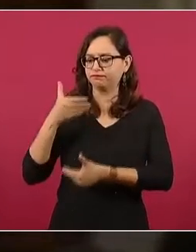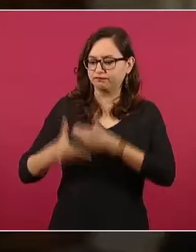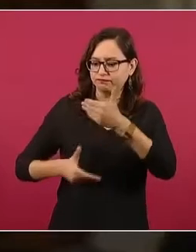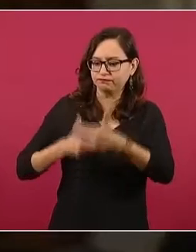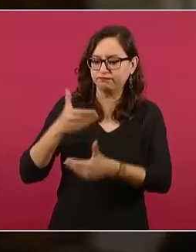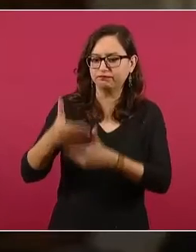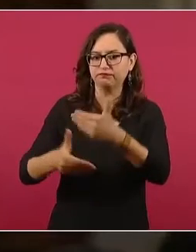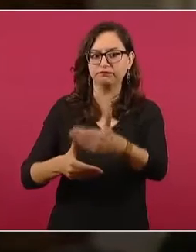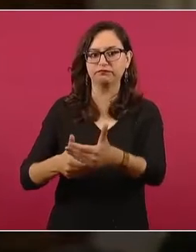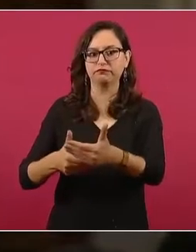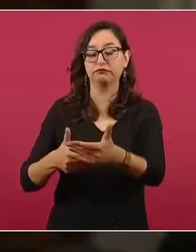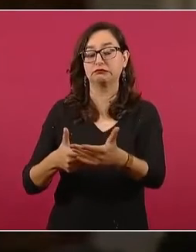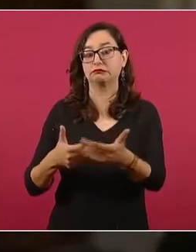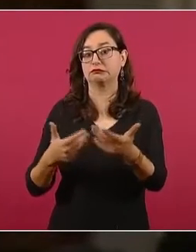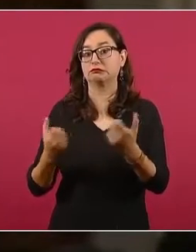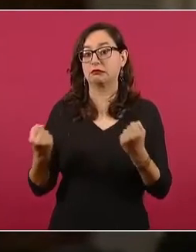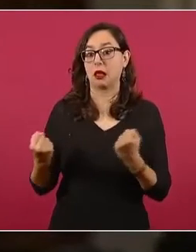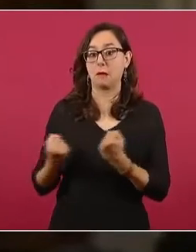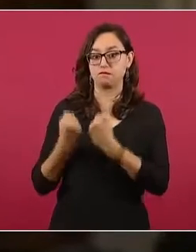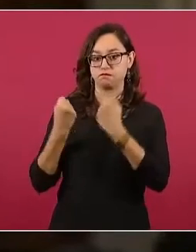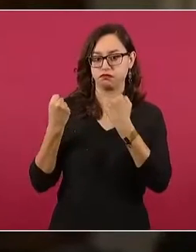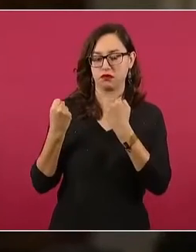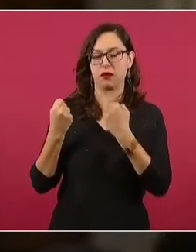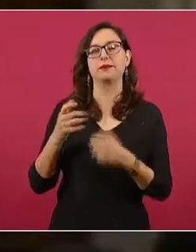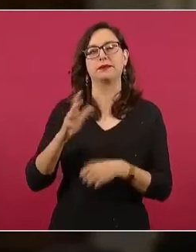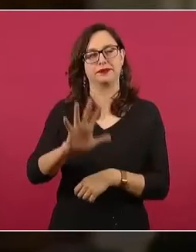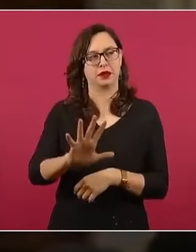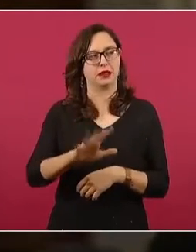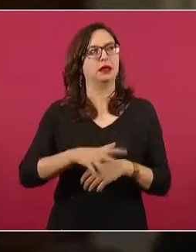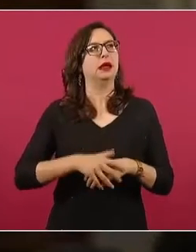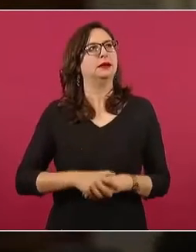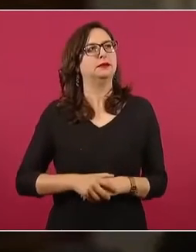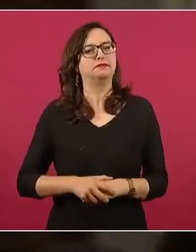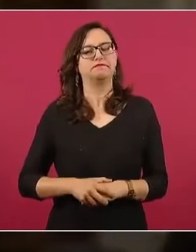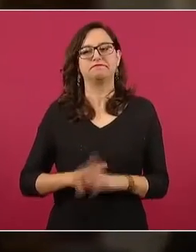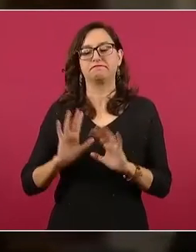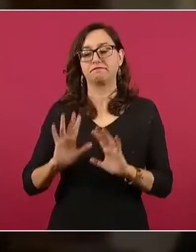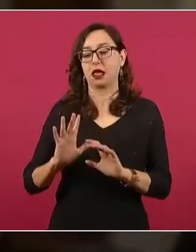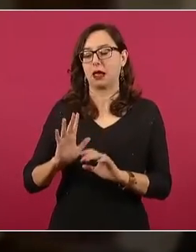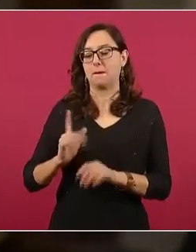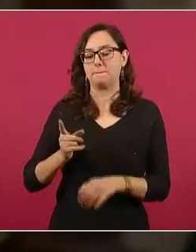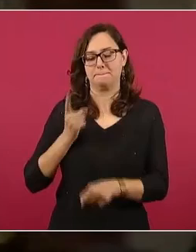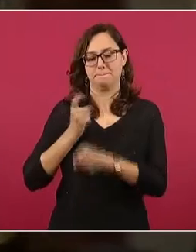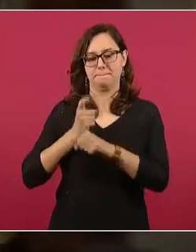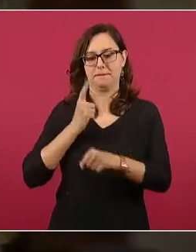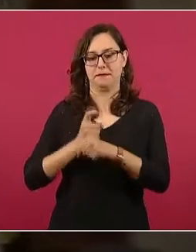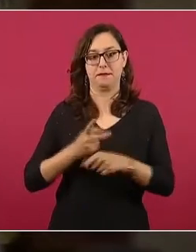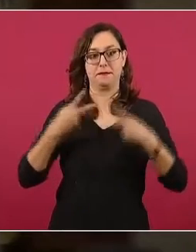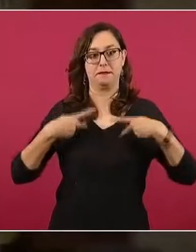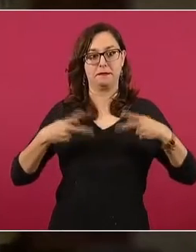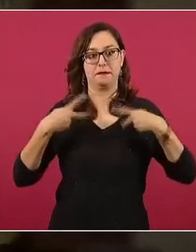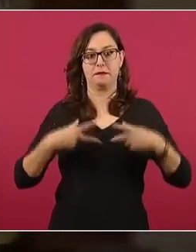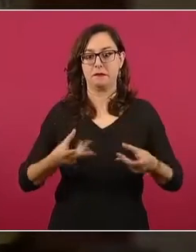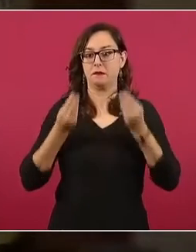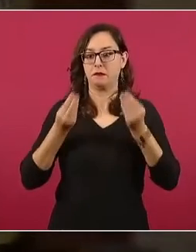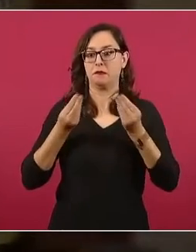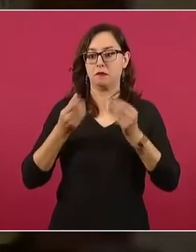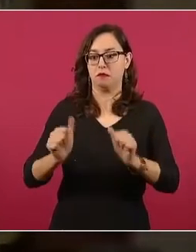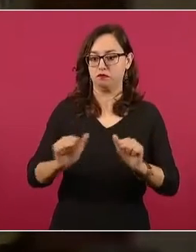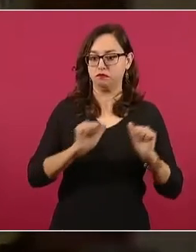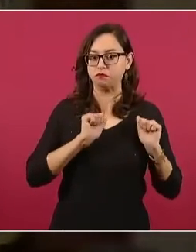un gran conflicto, primero un gran furor, quizás porque como usted dice, ahora el hueso tiene carne,